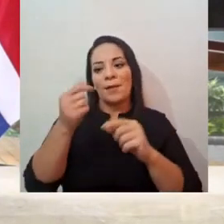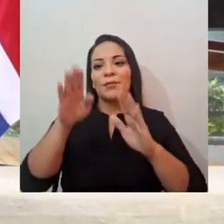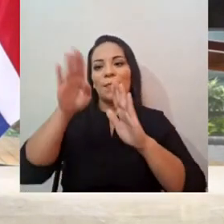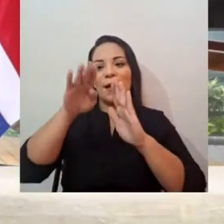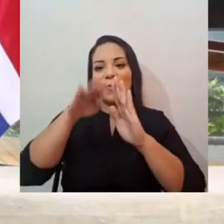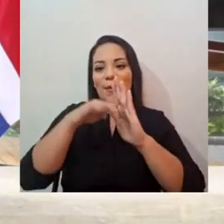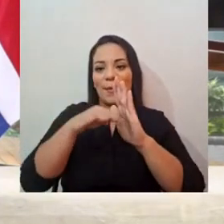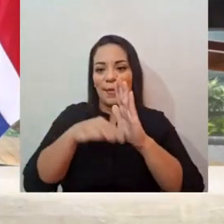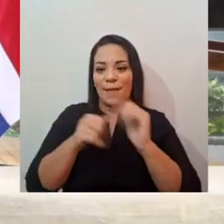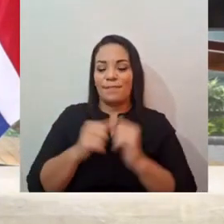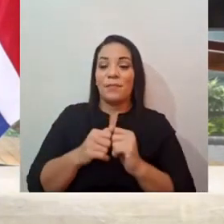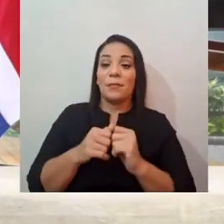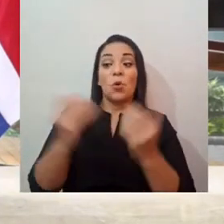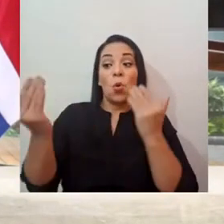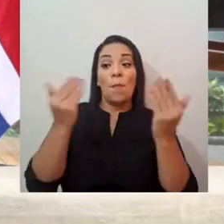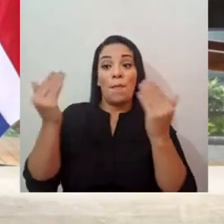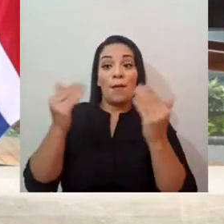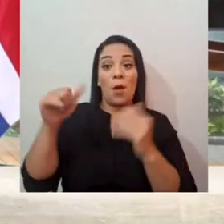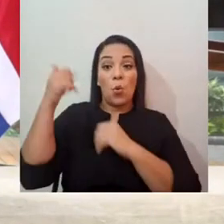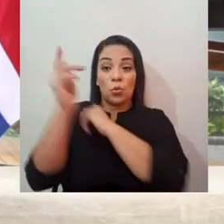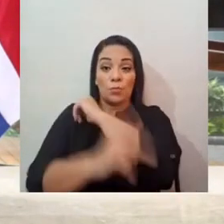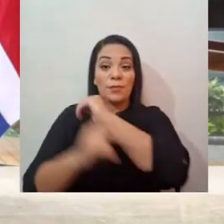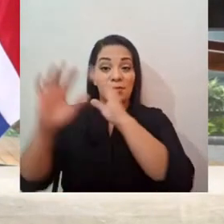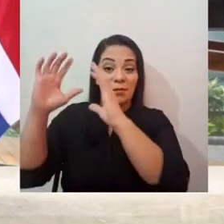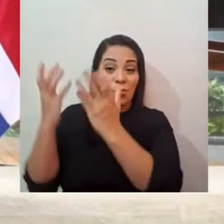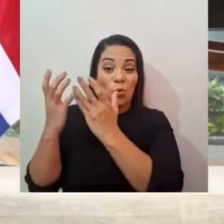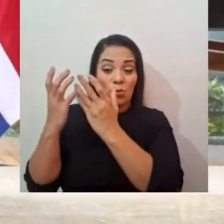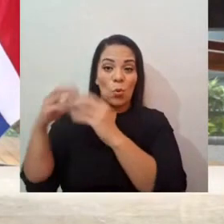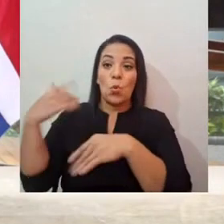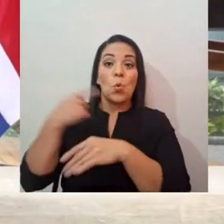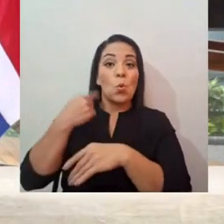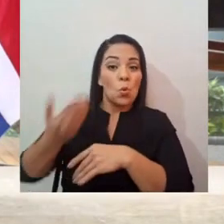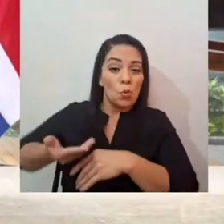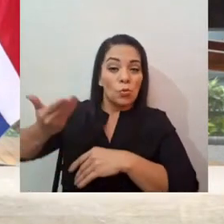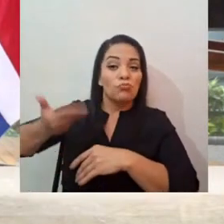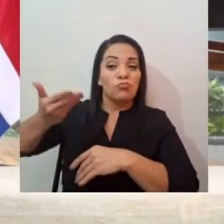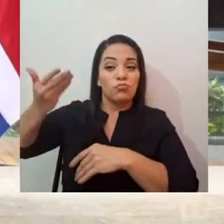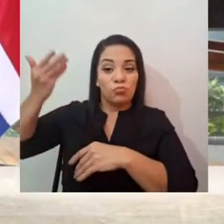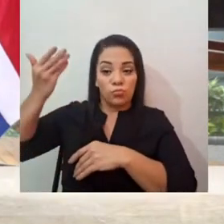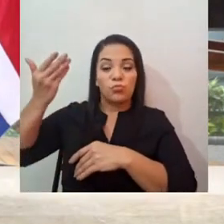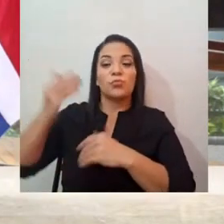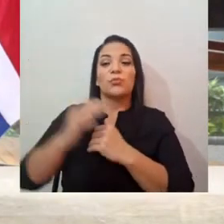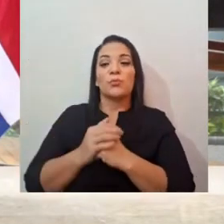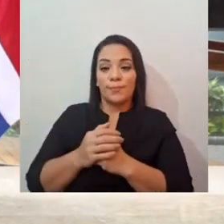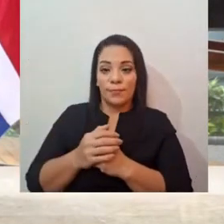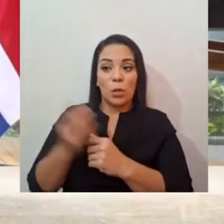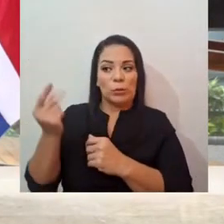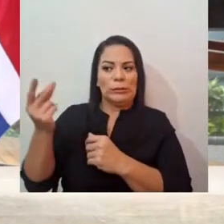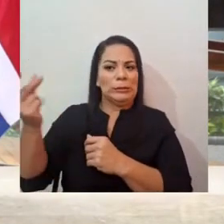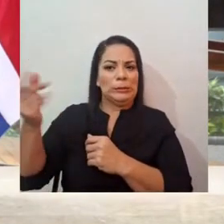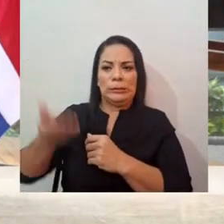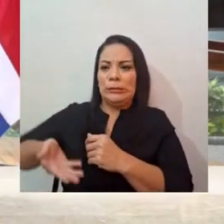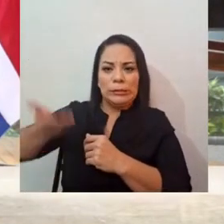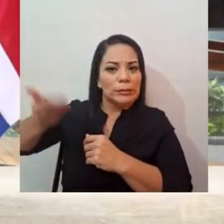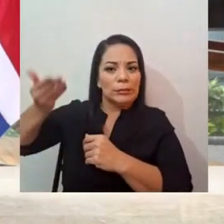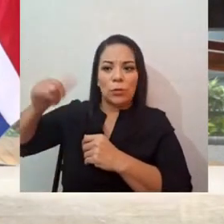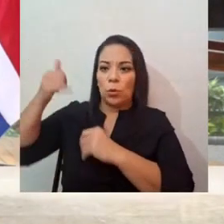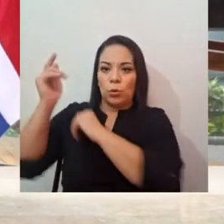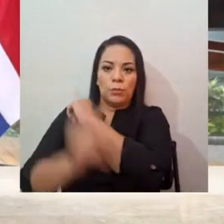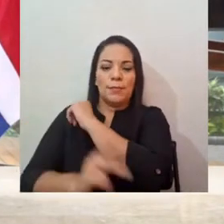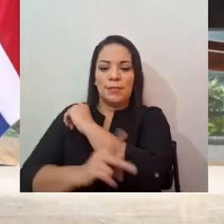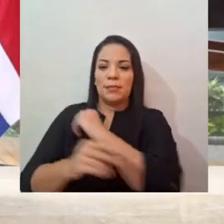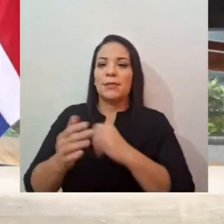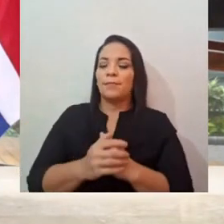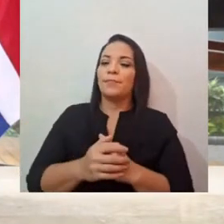en el resto del mundo los precios han subido de una manera muy acelerada y estas